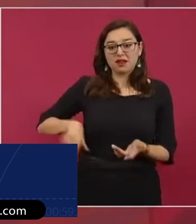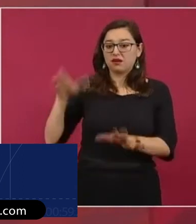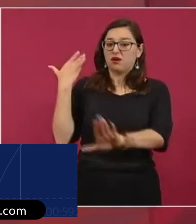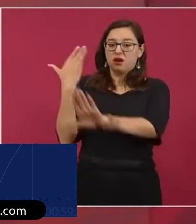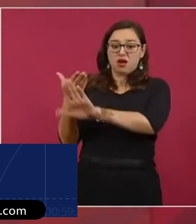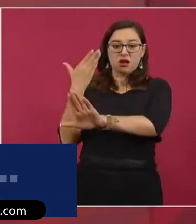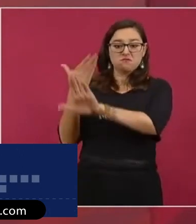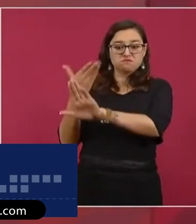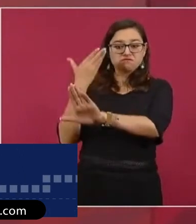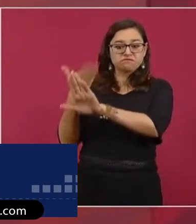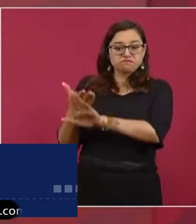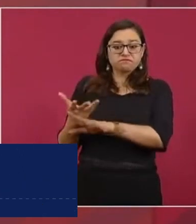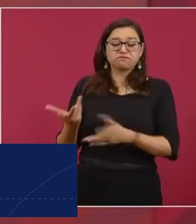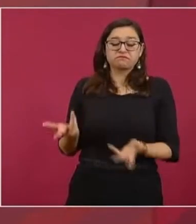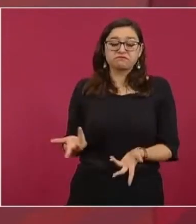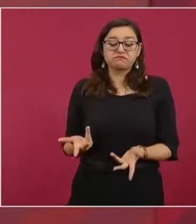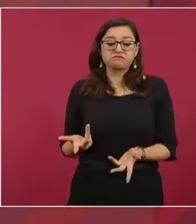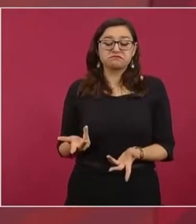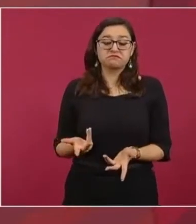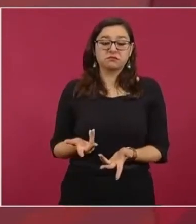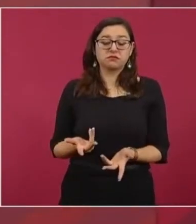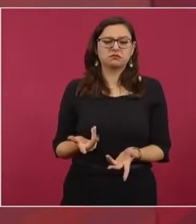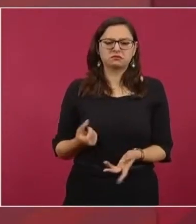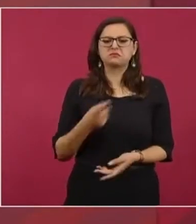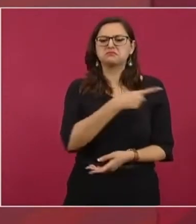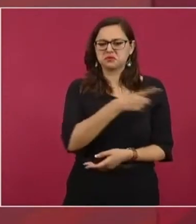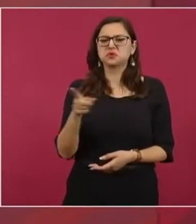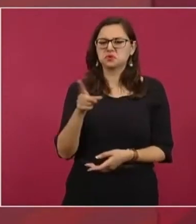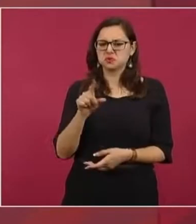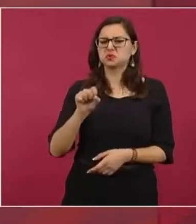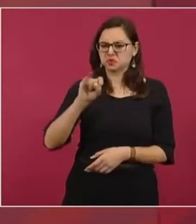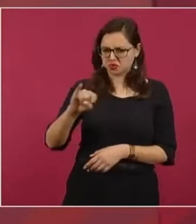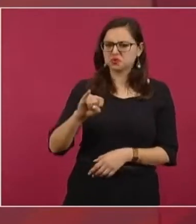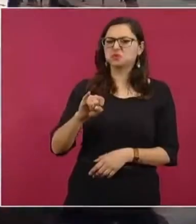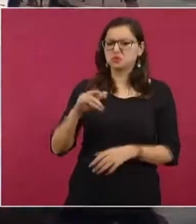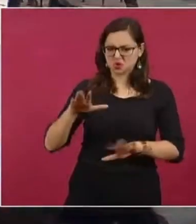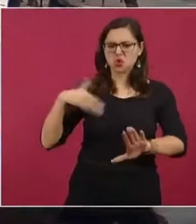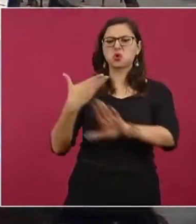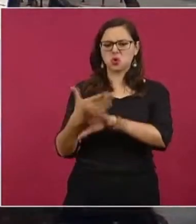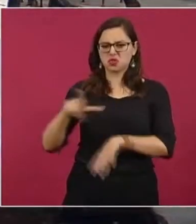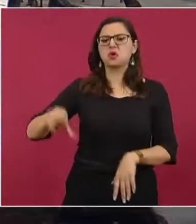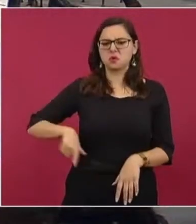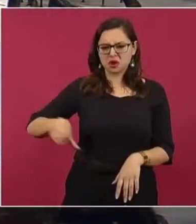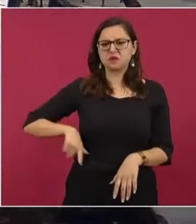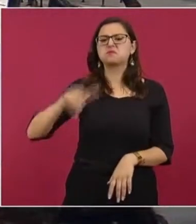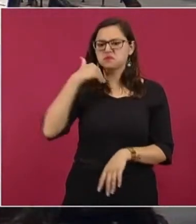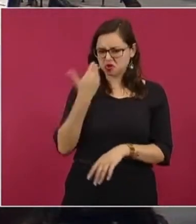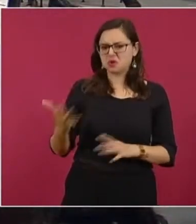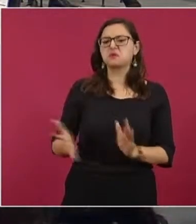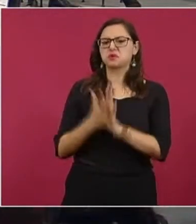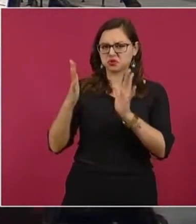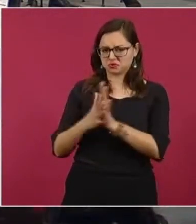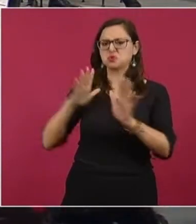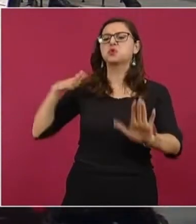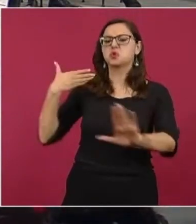y voluntariamente quieren participar porque tienen un pensamiento